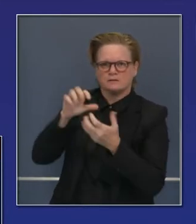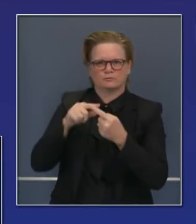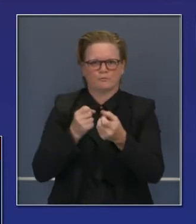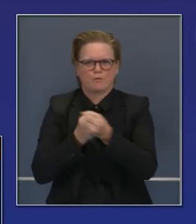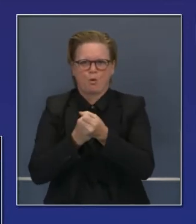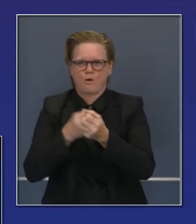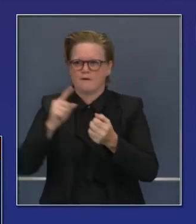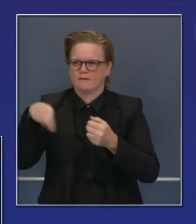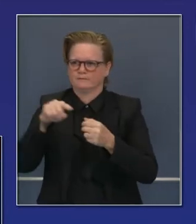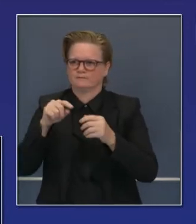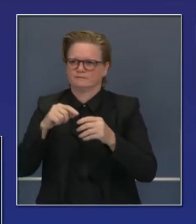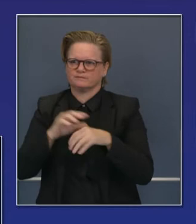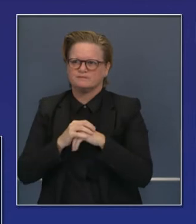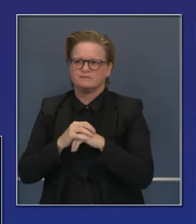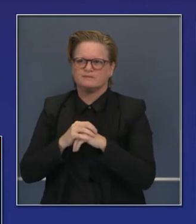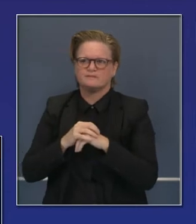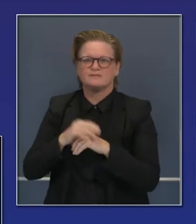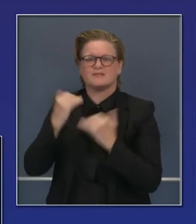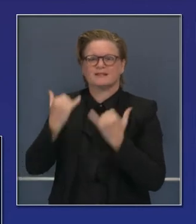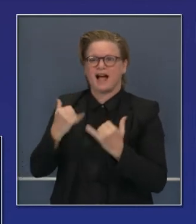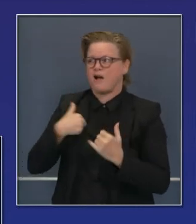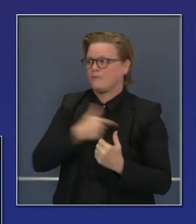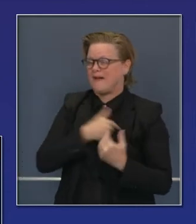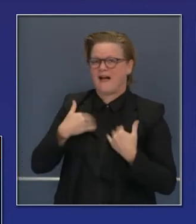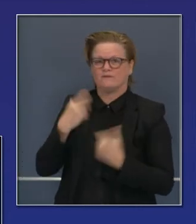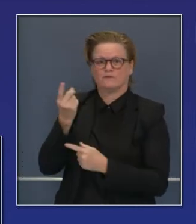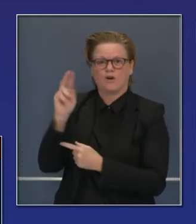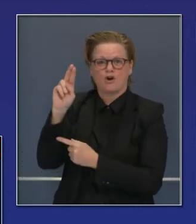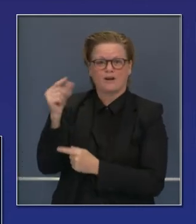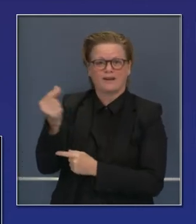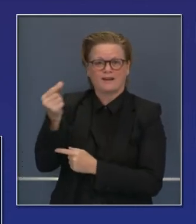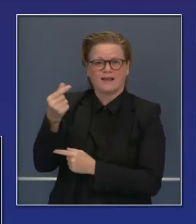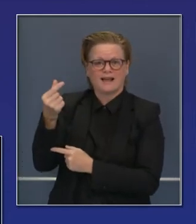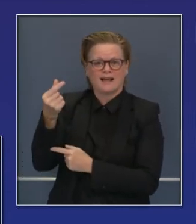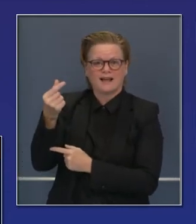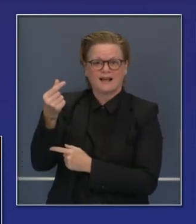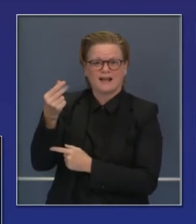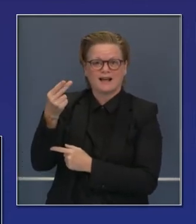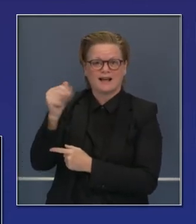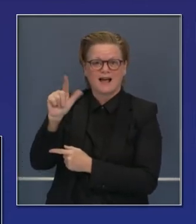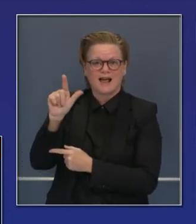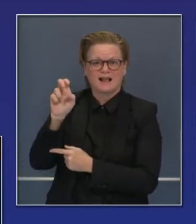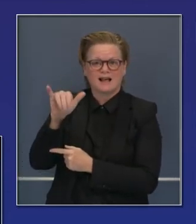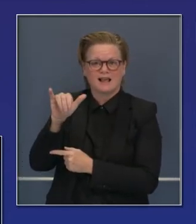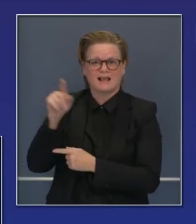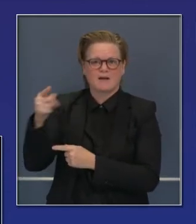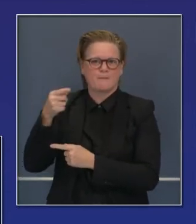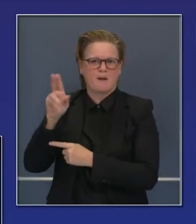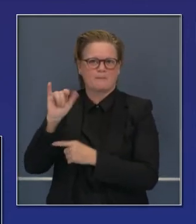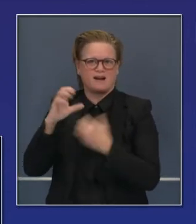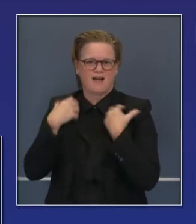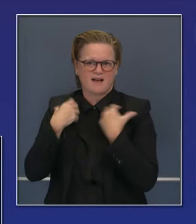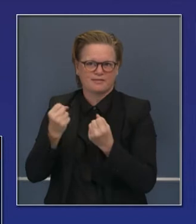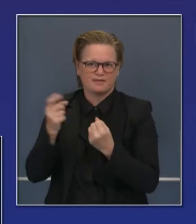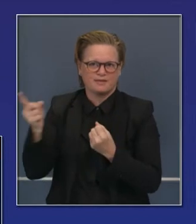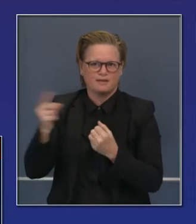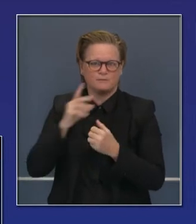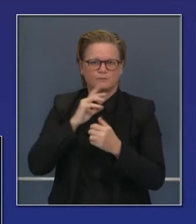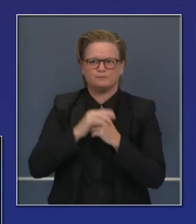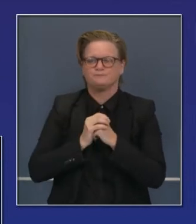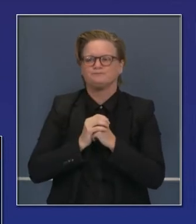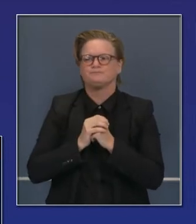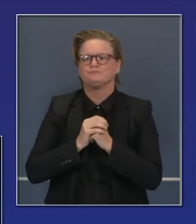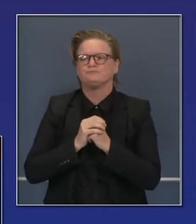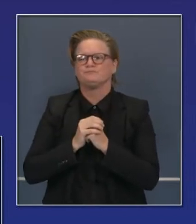contestaremos sus preguntas. El doctor Galley también, la directora de Servicios de Salud Pública, está presente para